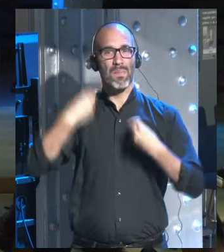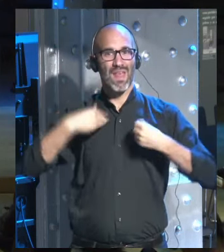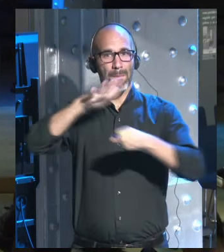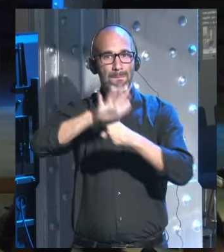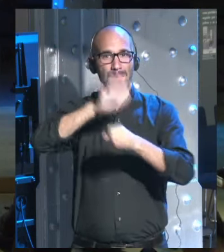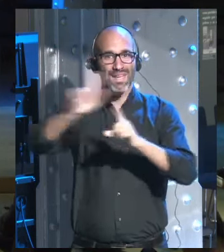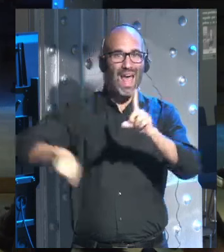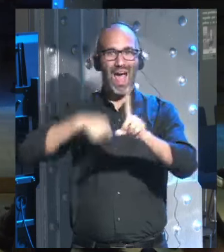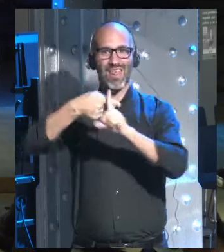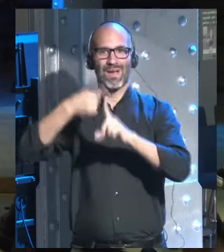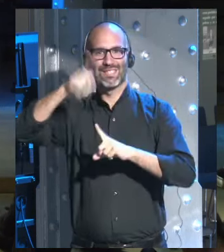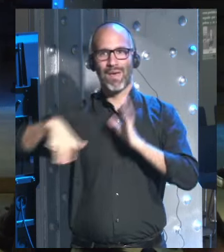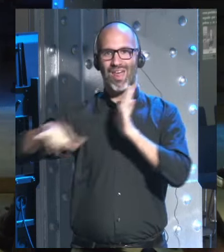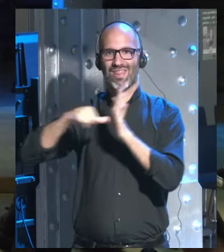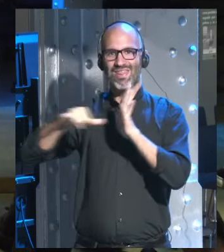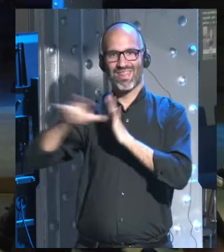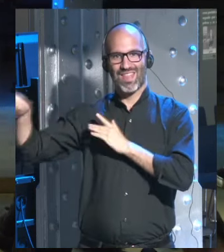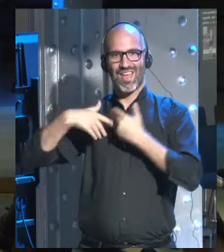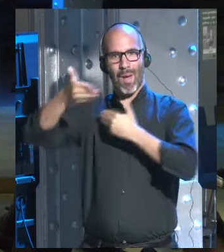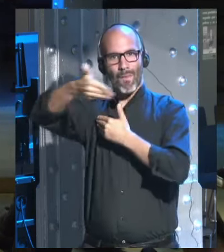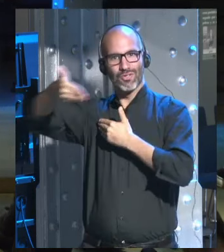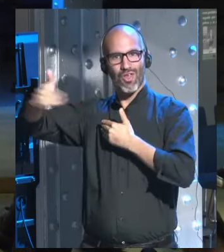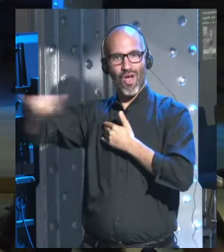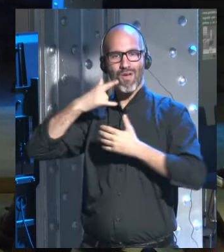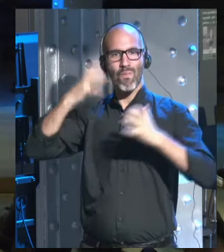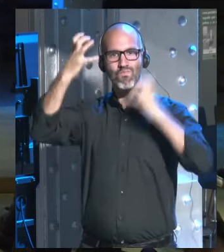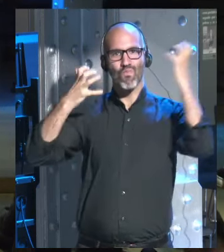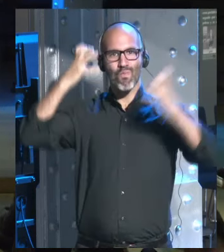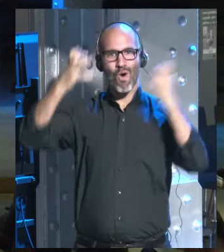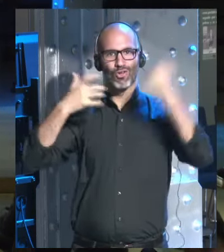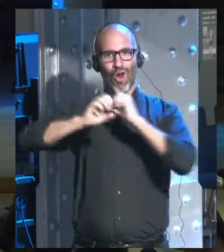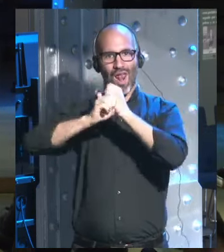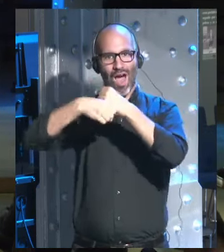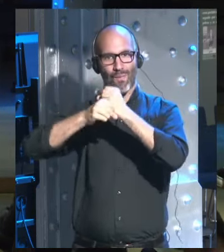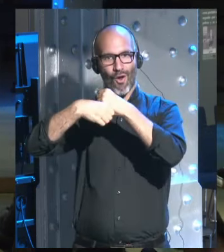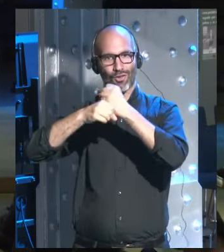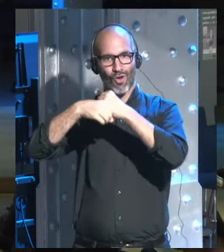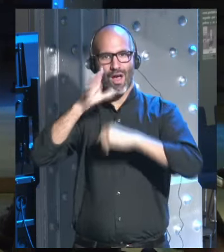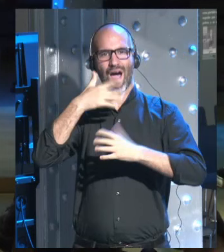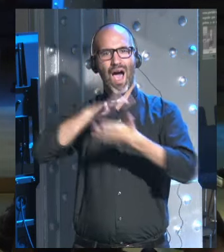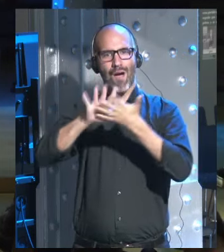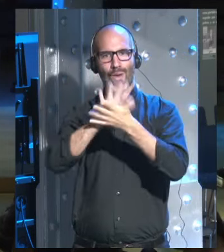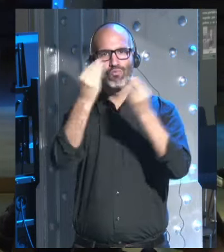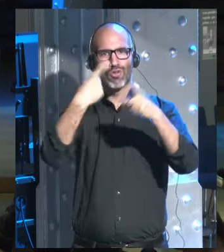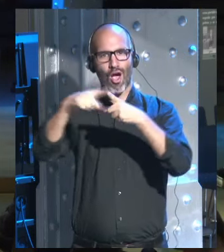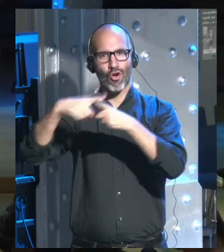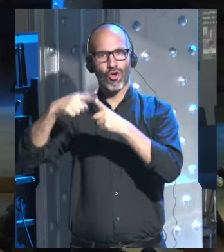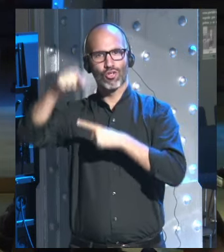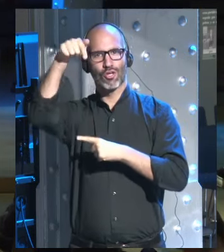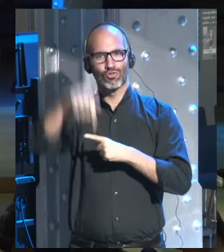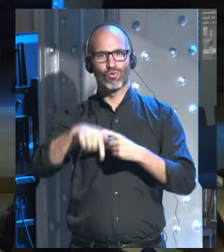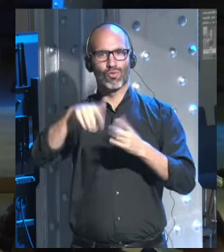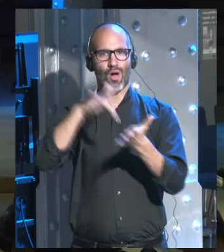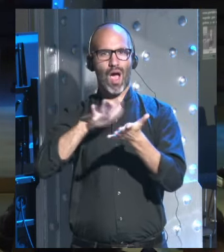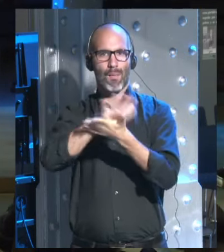lo presentamos al lado de esta exposición, Monstruos de Laboratorio, en la que hablamos de muchas de las cosas de las que vamos a hablar con